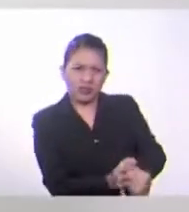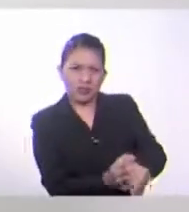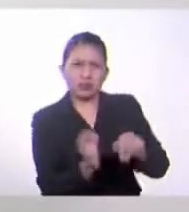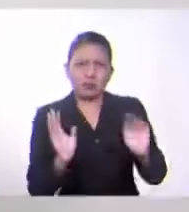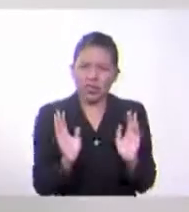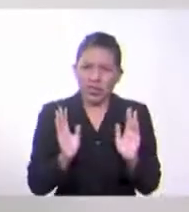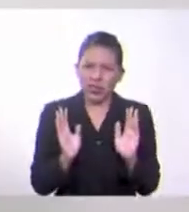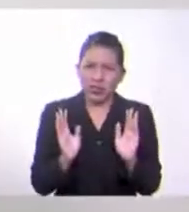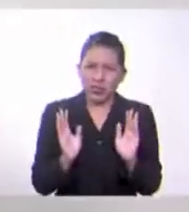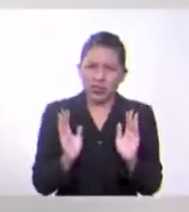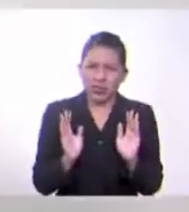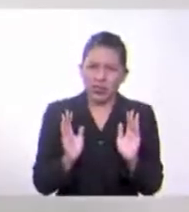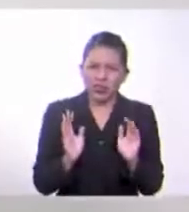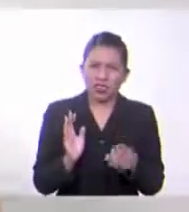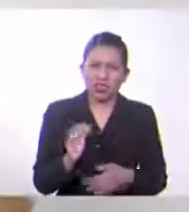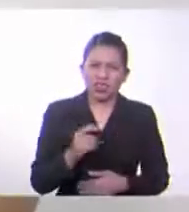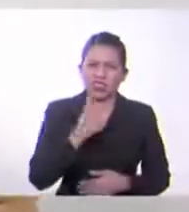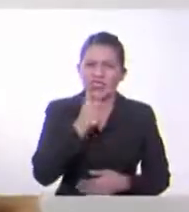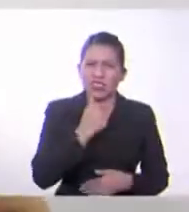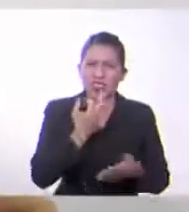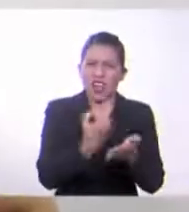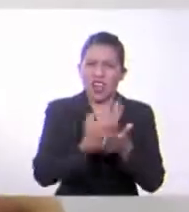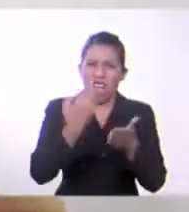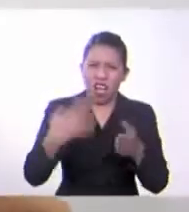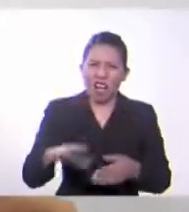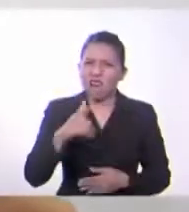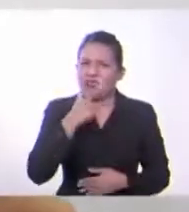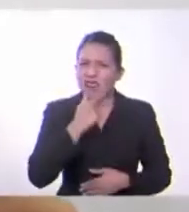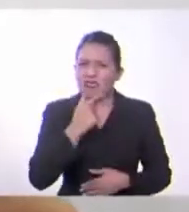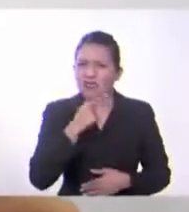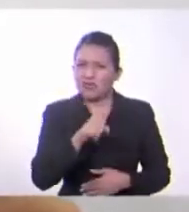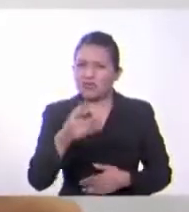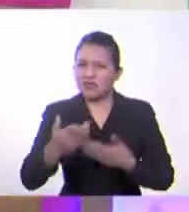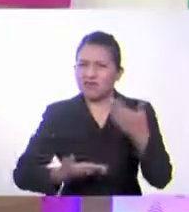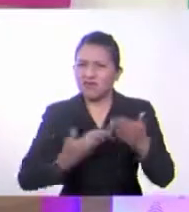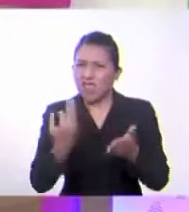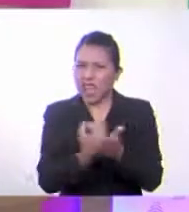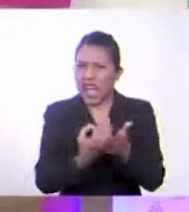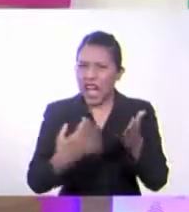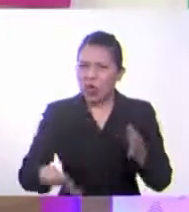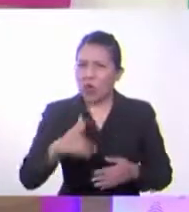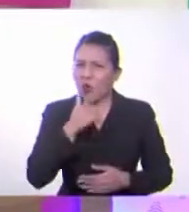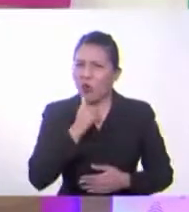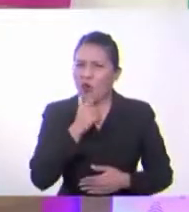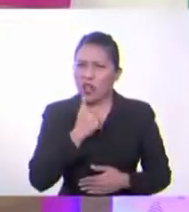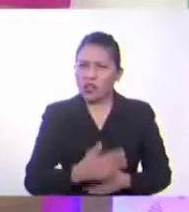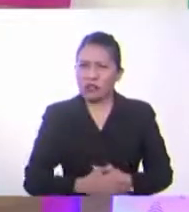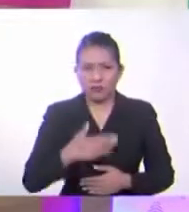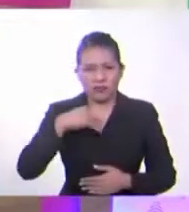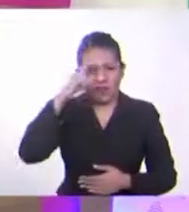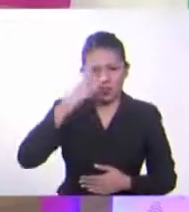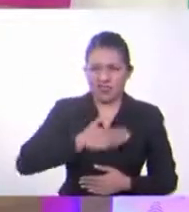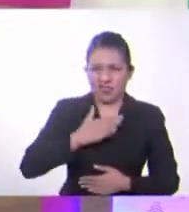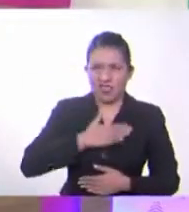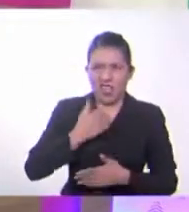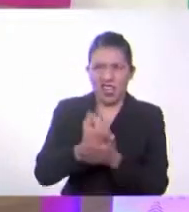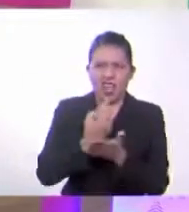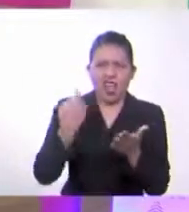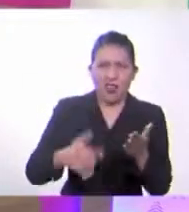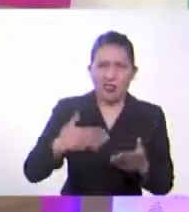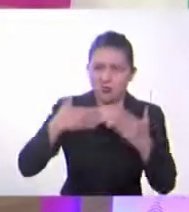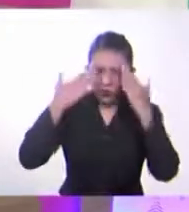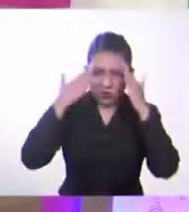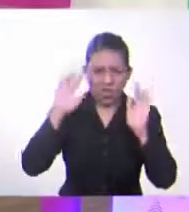Pero, ¿a quién se lo habrán dado más caro? Porque yo vi algo extraño con ese vendedor. Yo presiento que a mí. Pero, no sé.